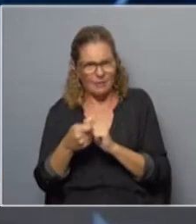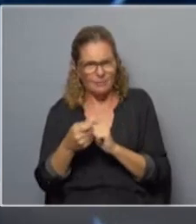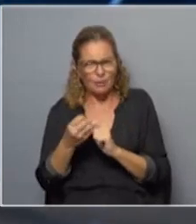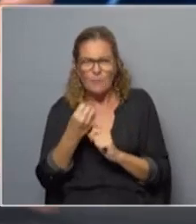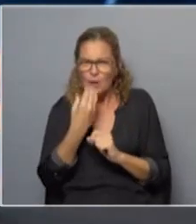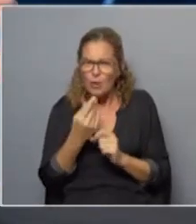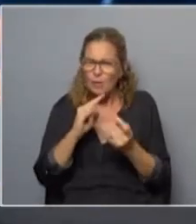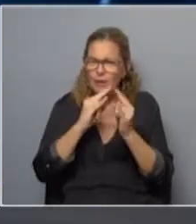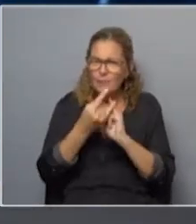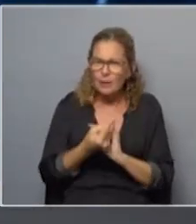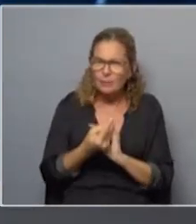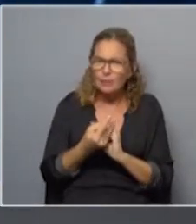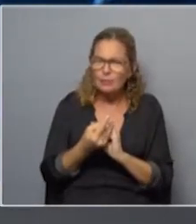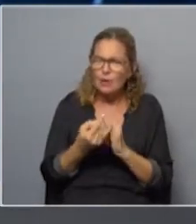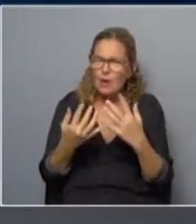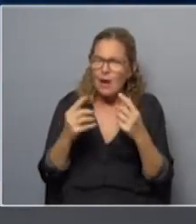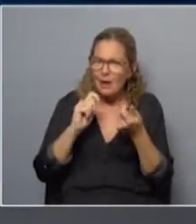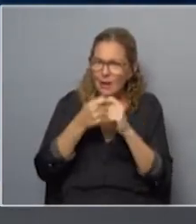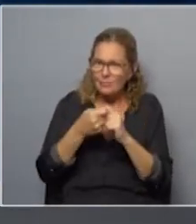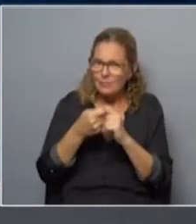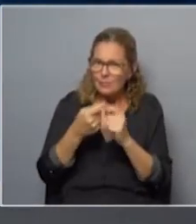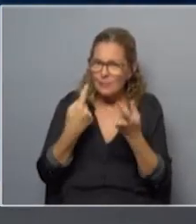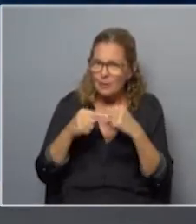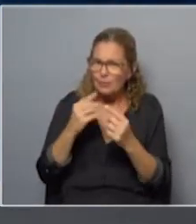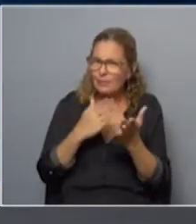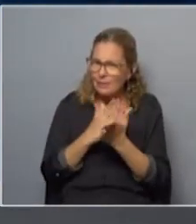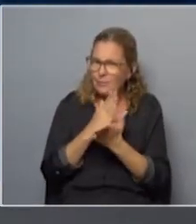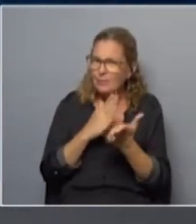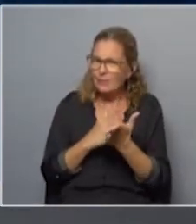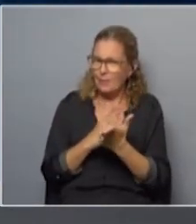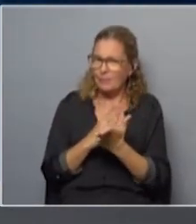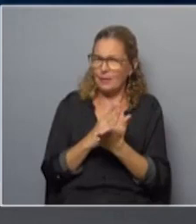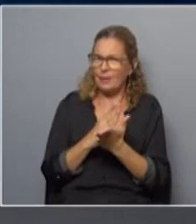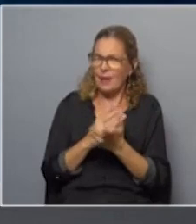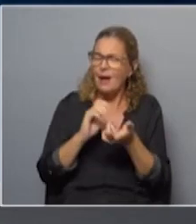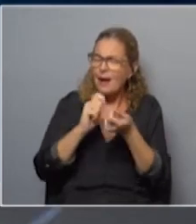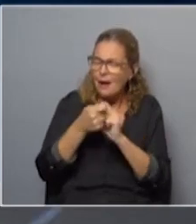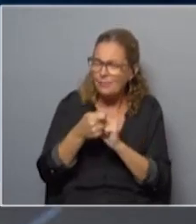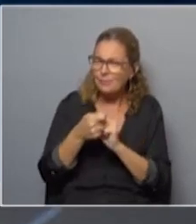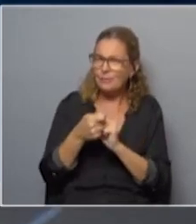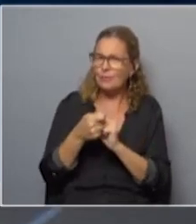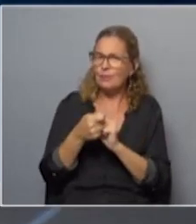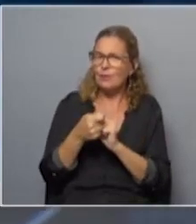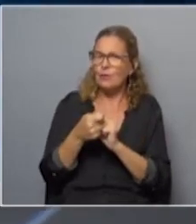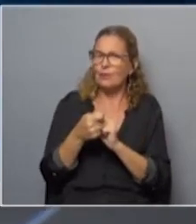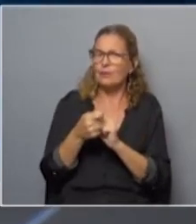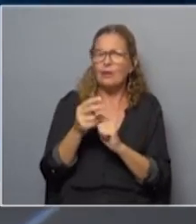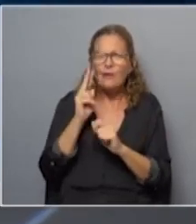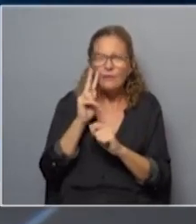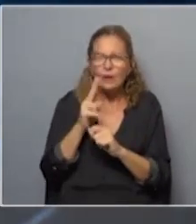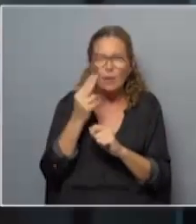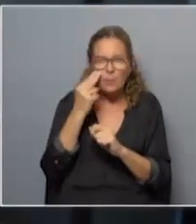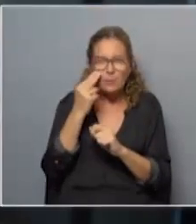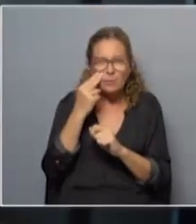mejor que en el Parlamento sufran modificaciones radicales. Pero siempre, siempre modificaciones que tienen que ver con problemas,